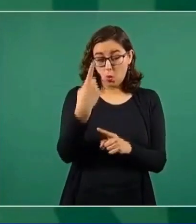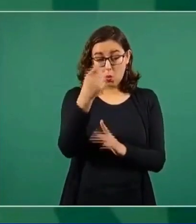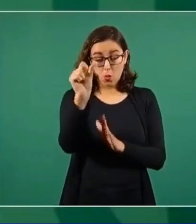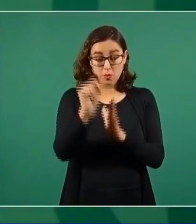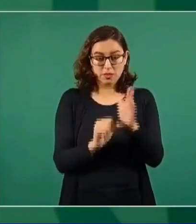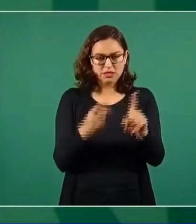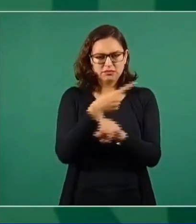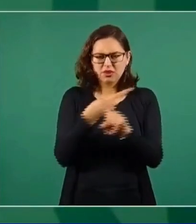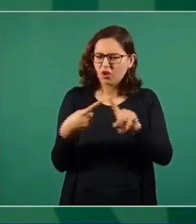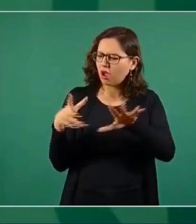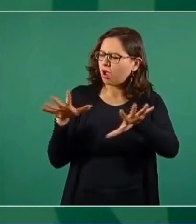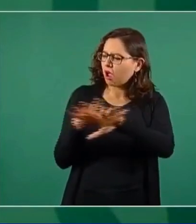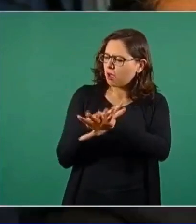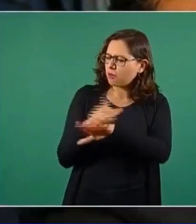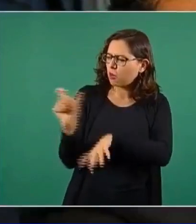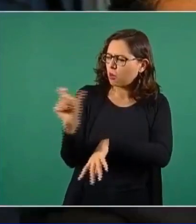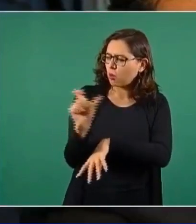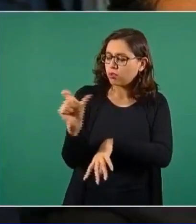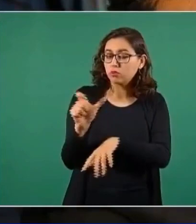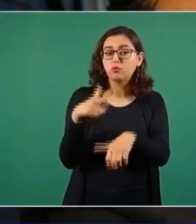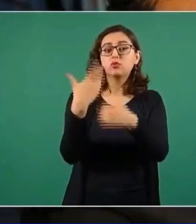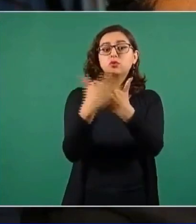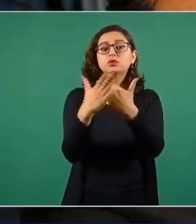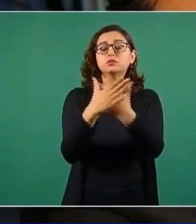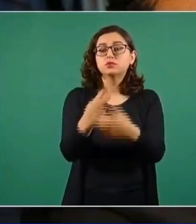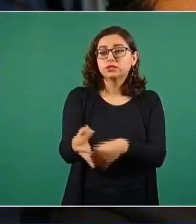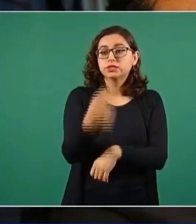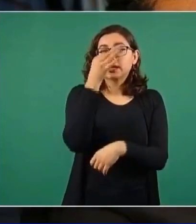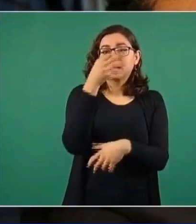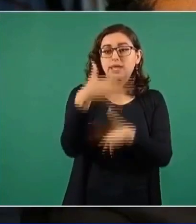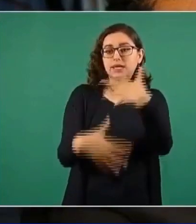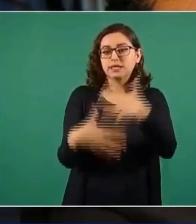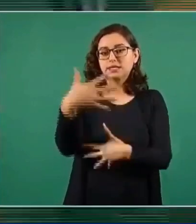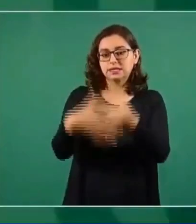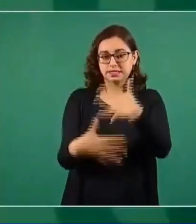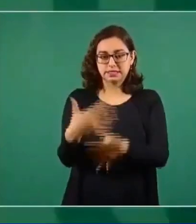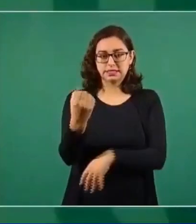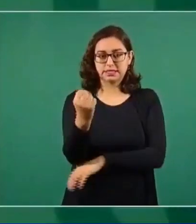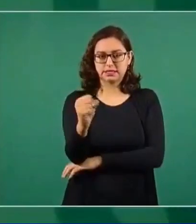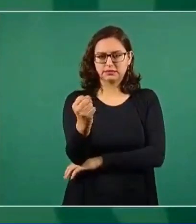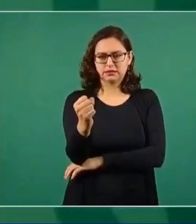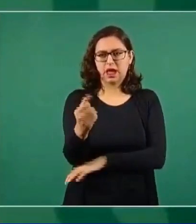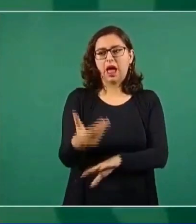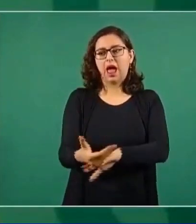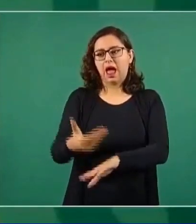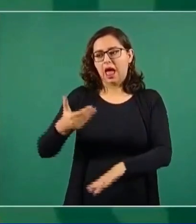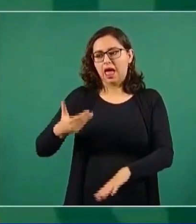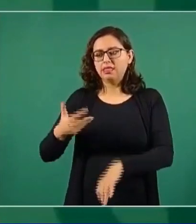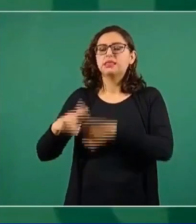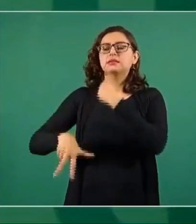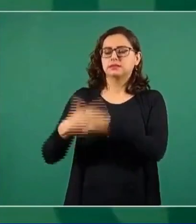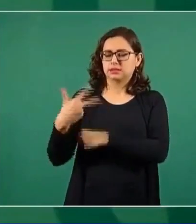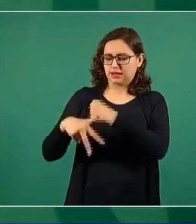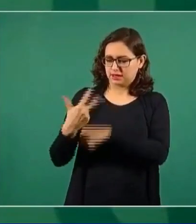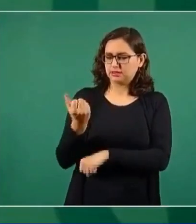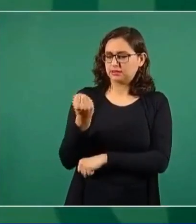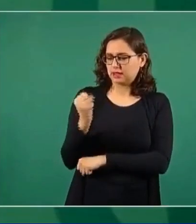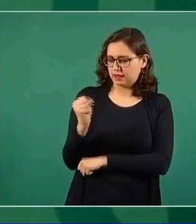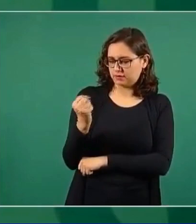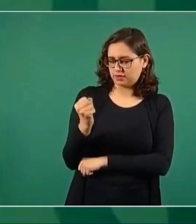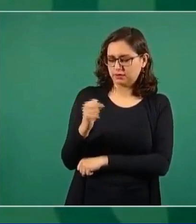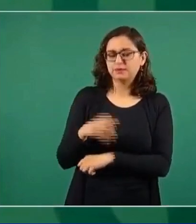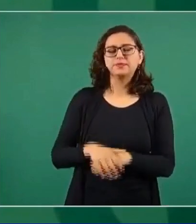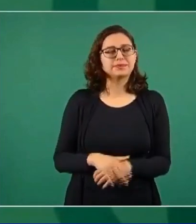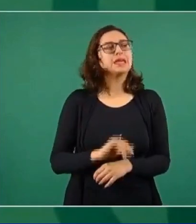¿Cuándo es el cambio? El 15 de septiembre. Es el 13. Ah, el 13 de septiembre, sí. El 15 son